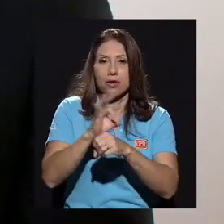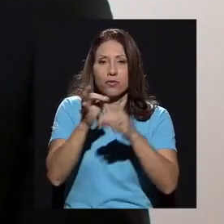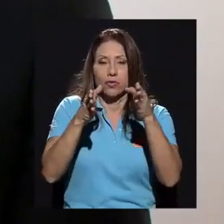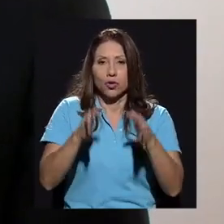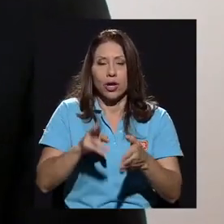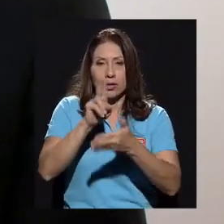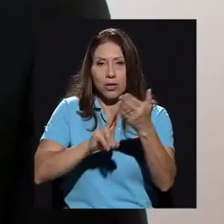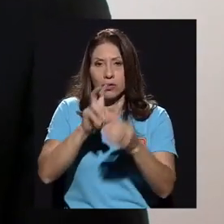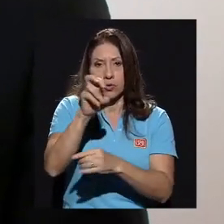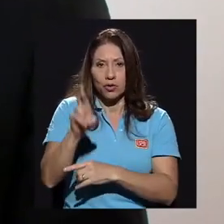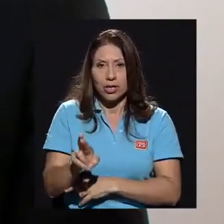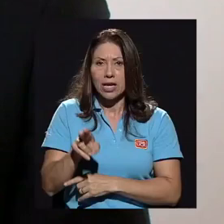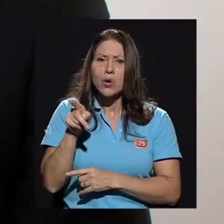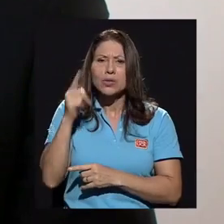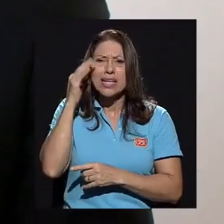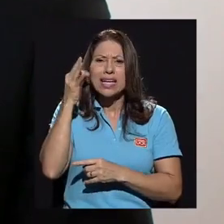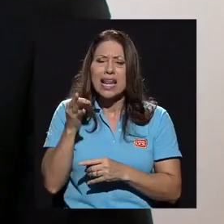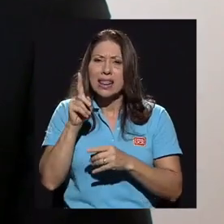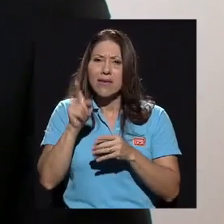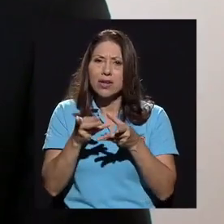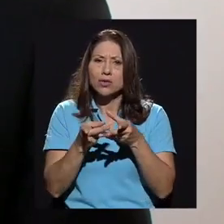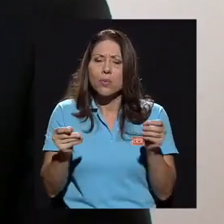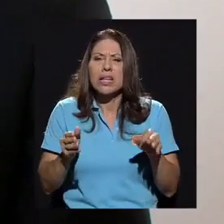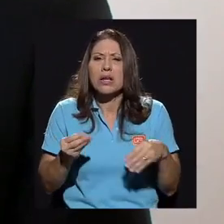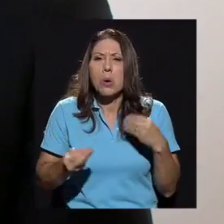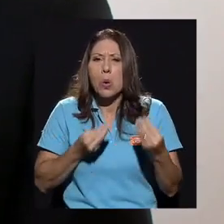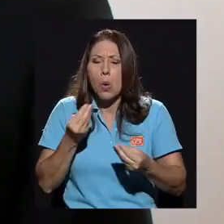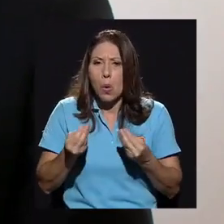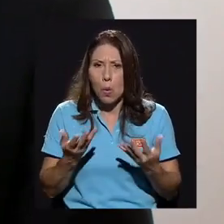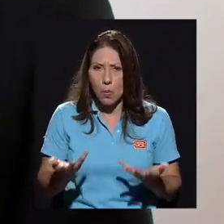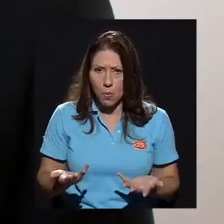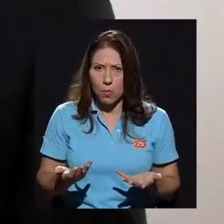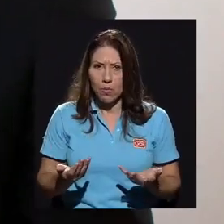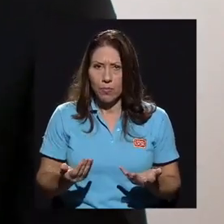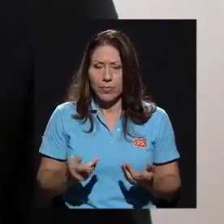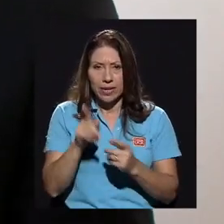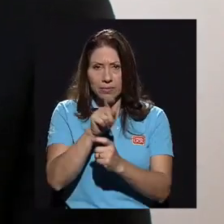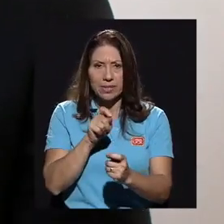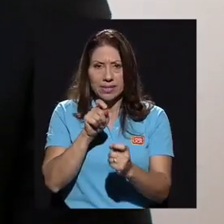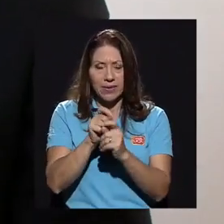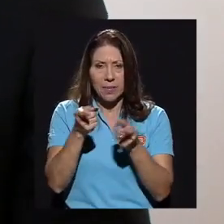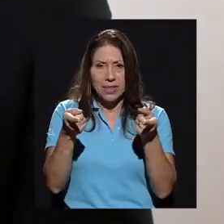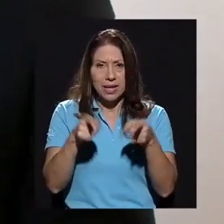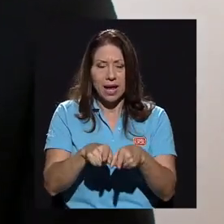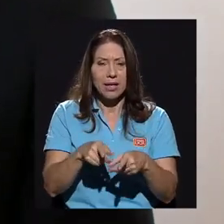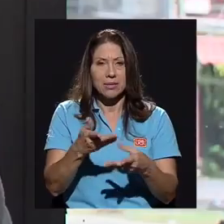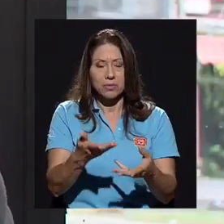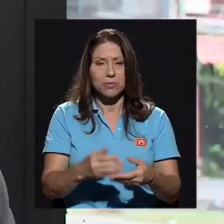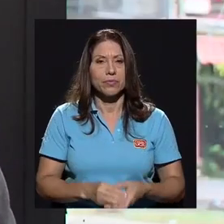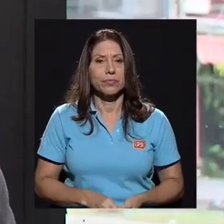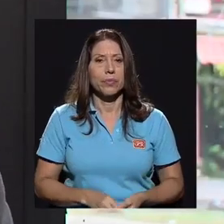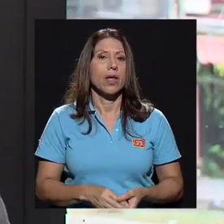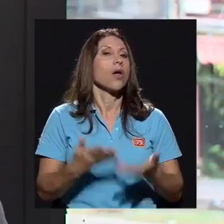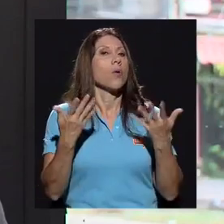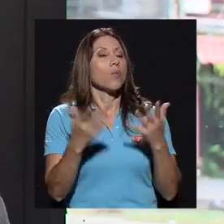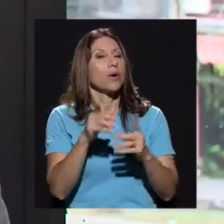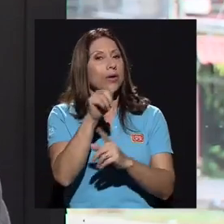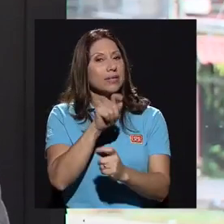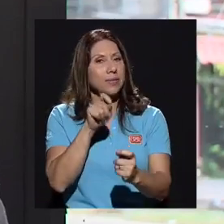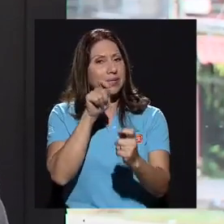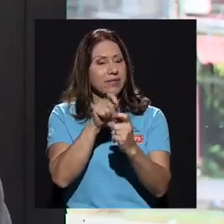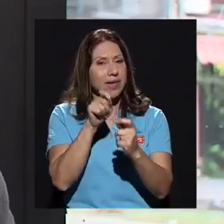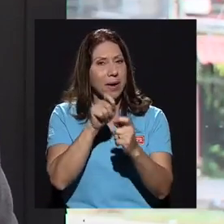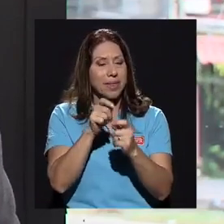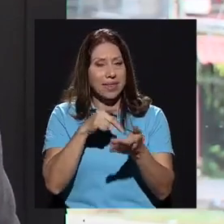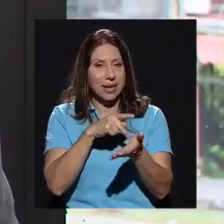¿En qué términos piensa usted que debería resolverse esta nueva convención y específicamente el caso de las anualidades? Muy bien, específicamente